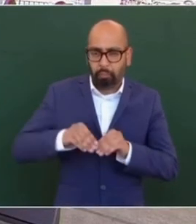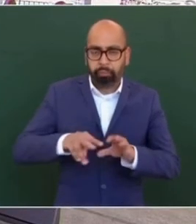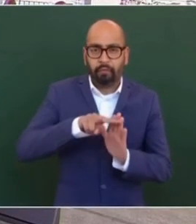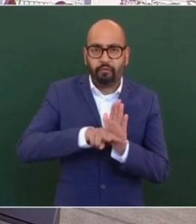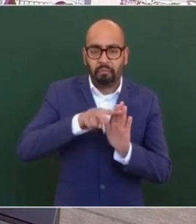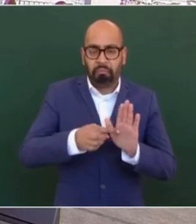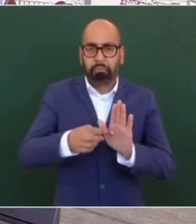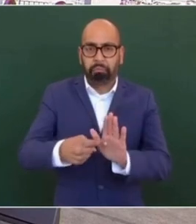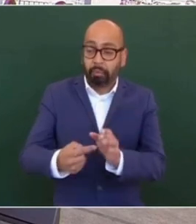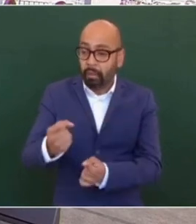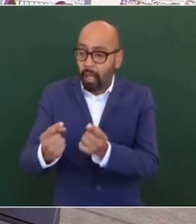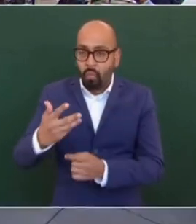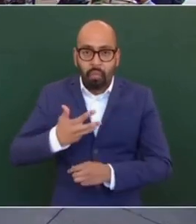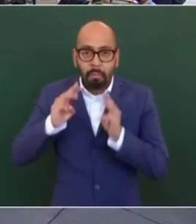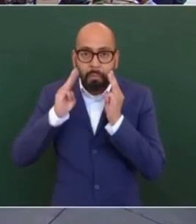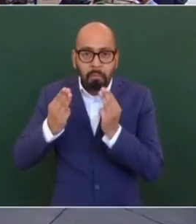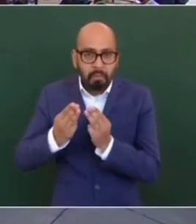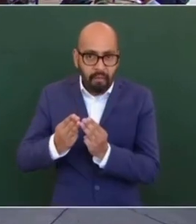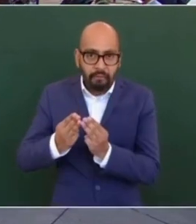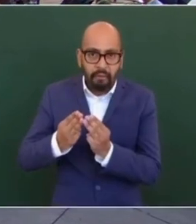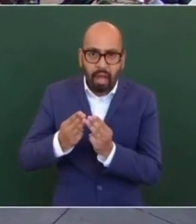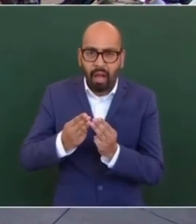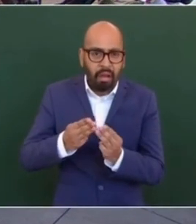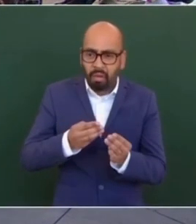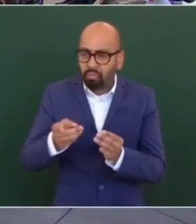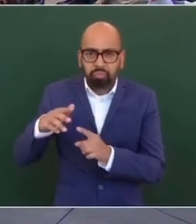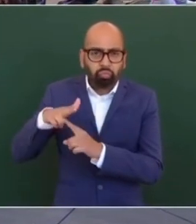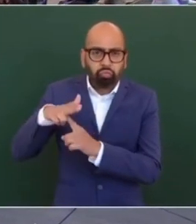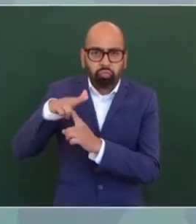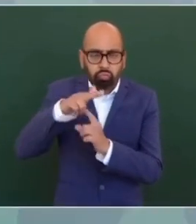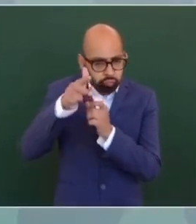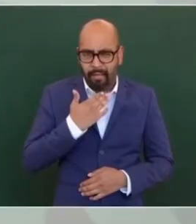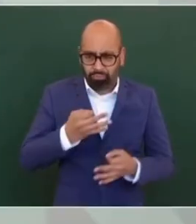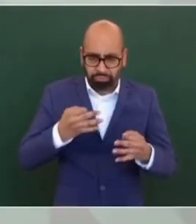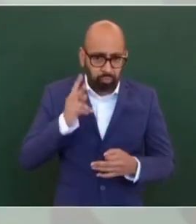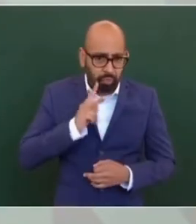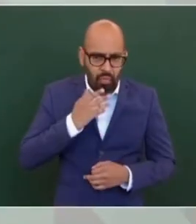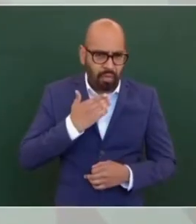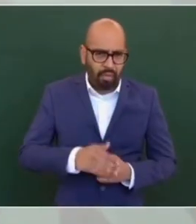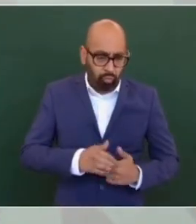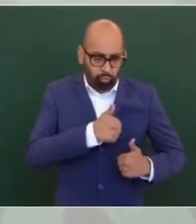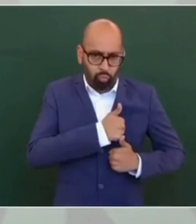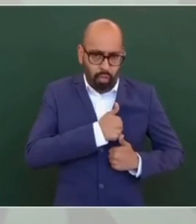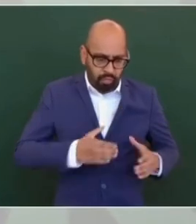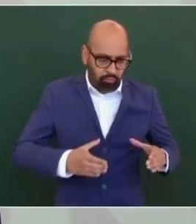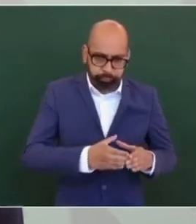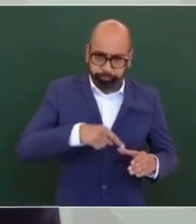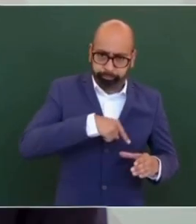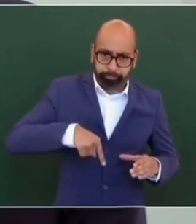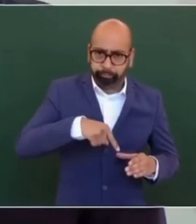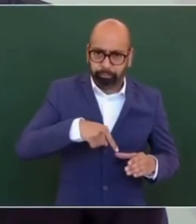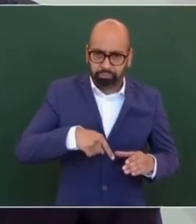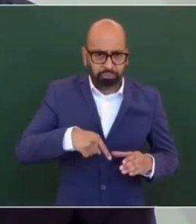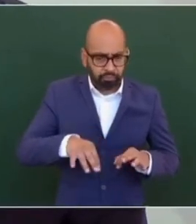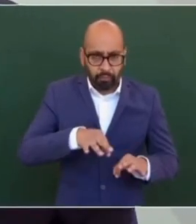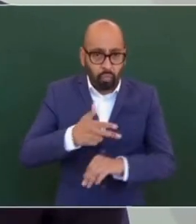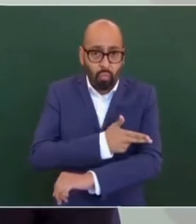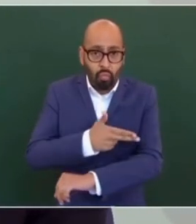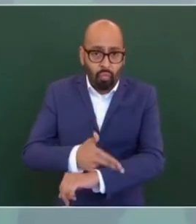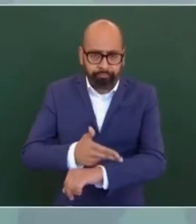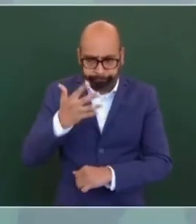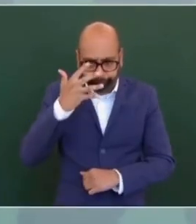a integrantes de un grupo delincuencial en Tepalcatepec. No, cierto eso. Las Fuerzas Armadas están actuando con rectitud